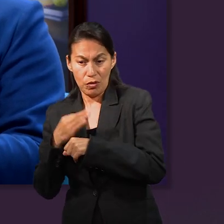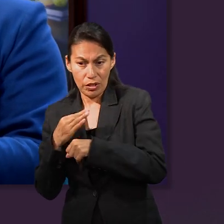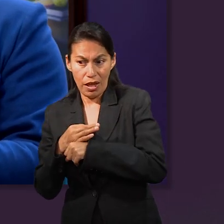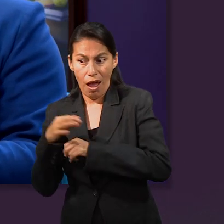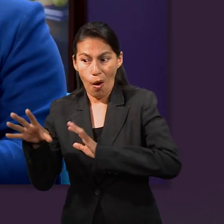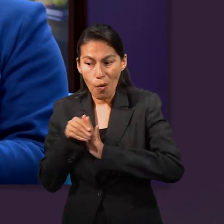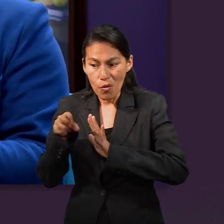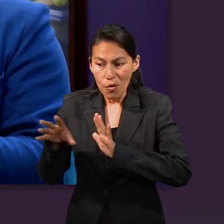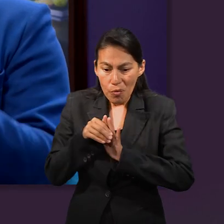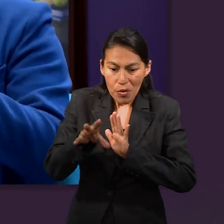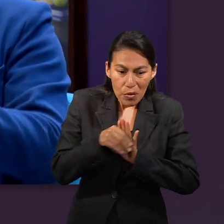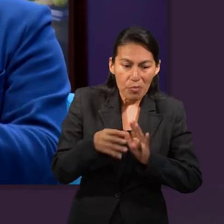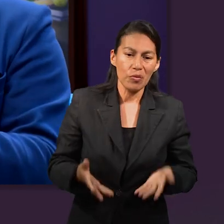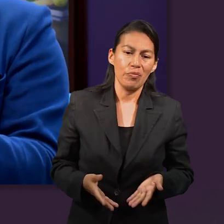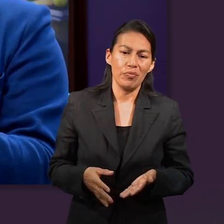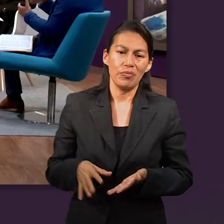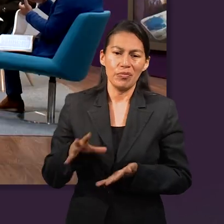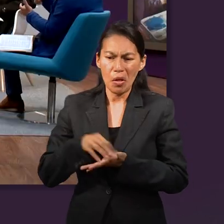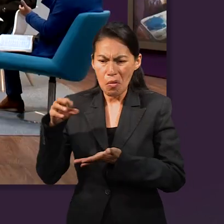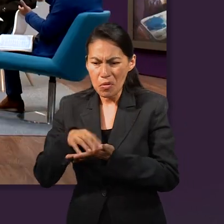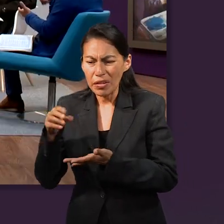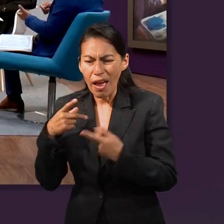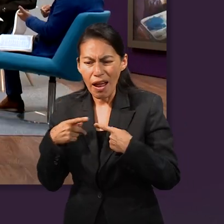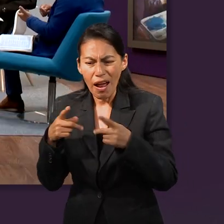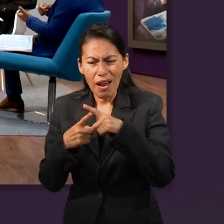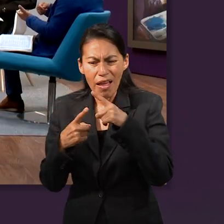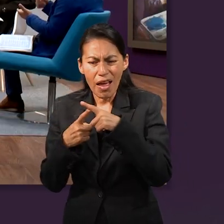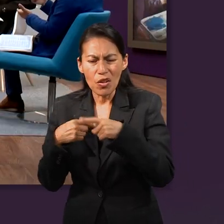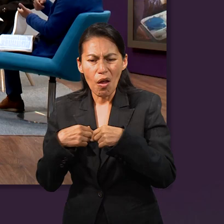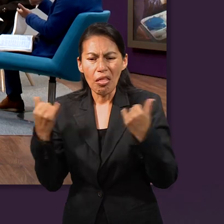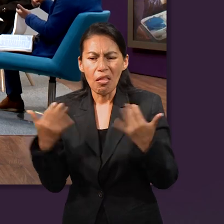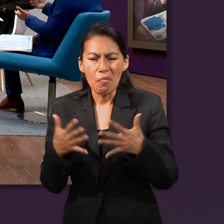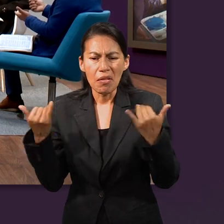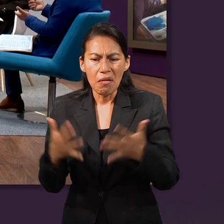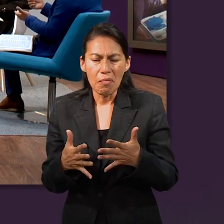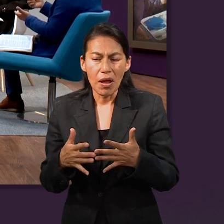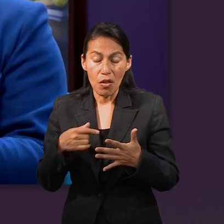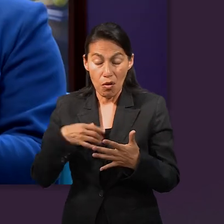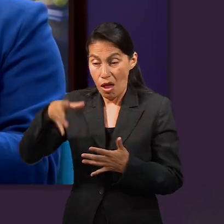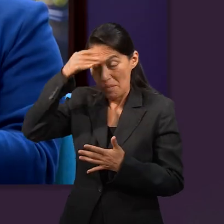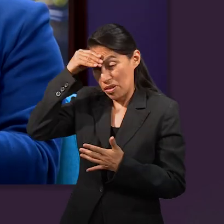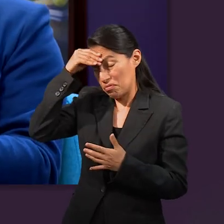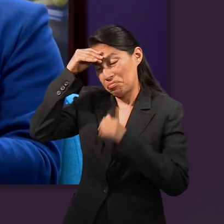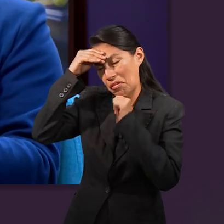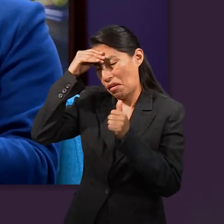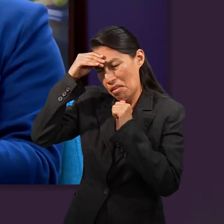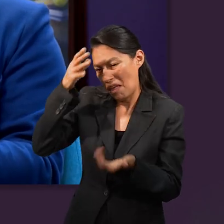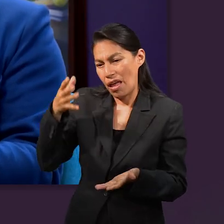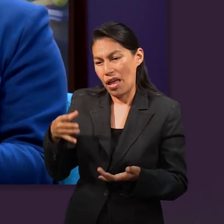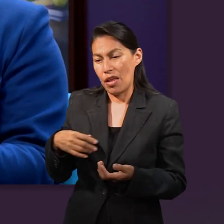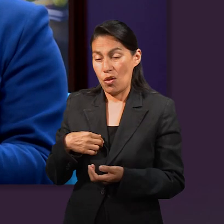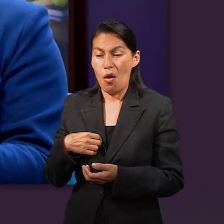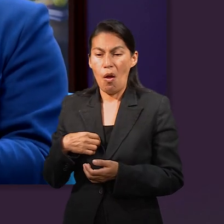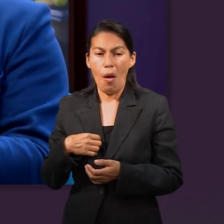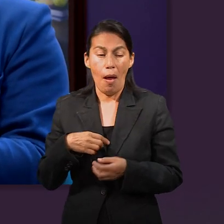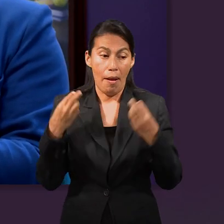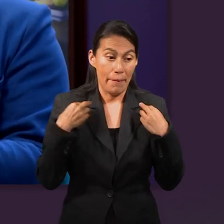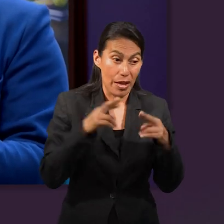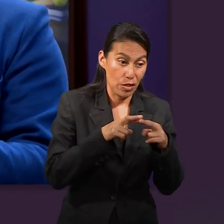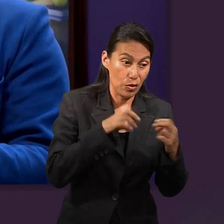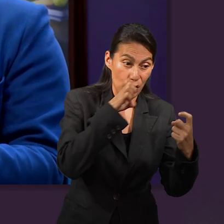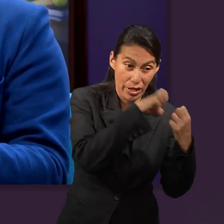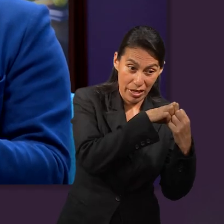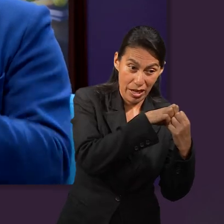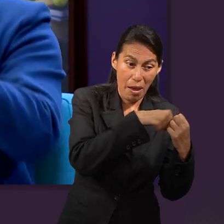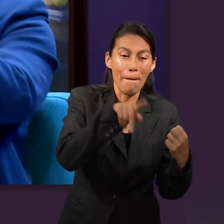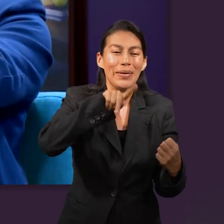ejemplo, las tareas en la actualidad, me doy copia. Estoy haciendo trampa. Al hacer trampa no estoy aprendiendo. Al no